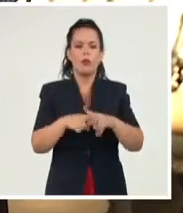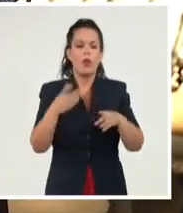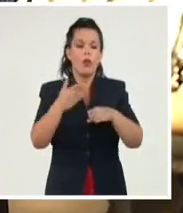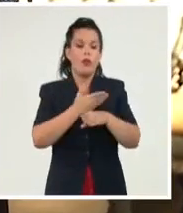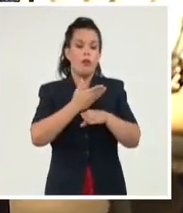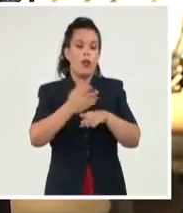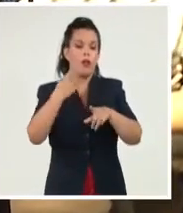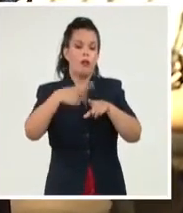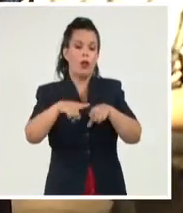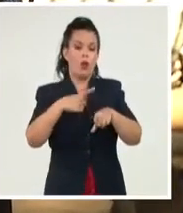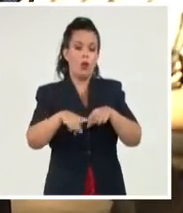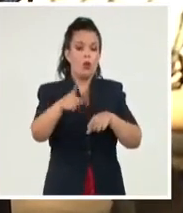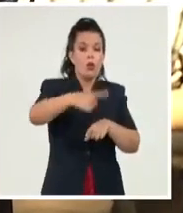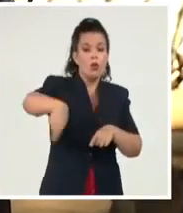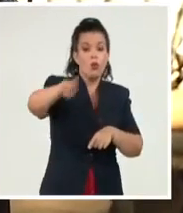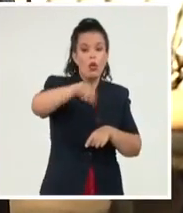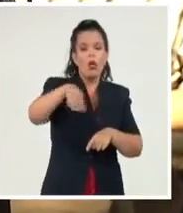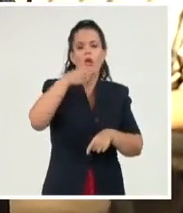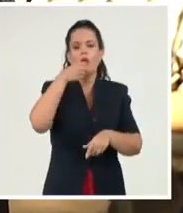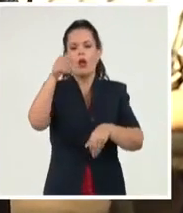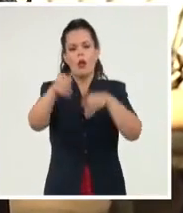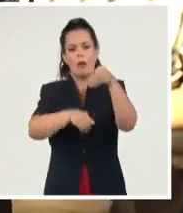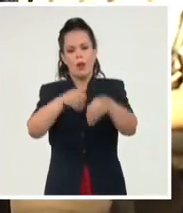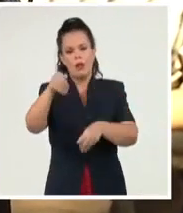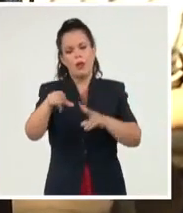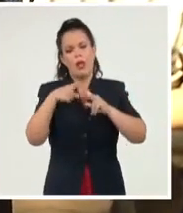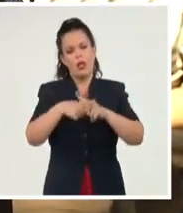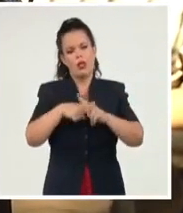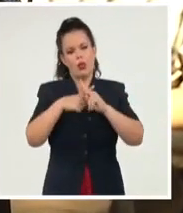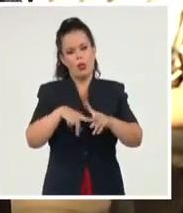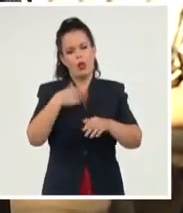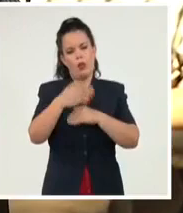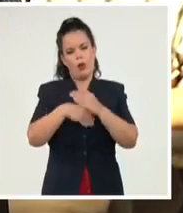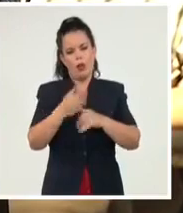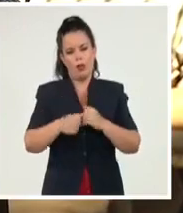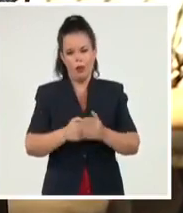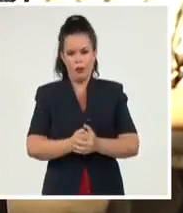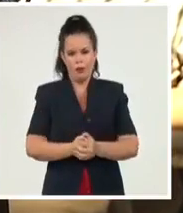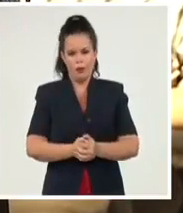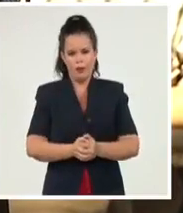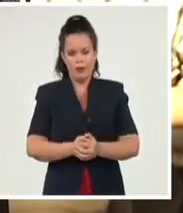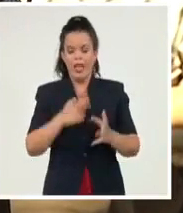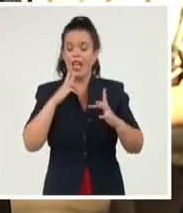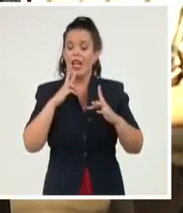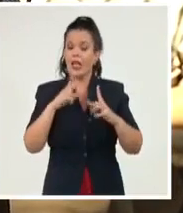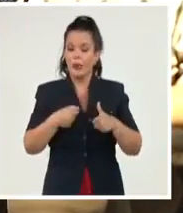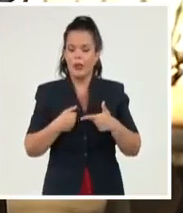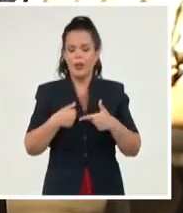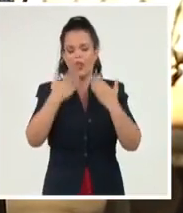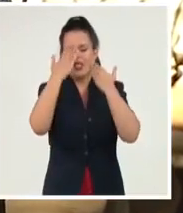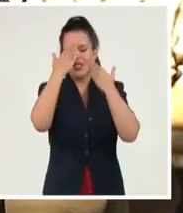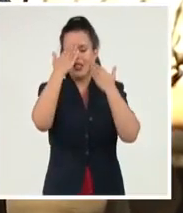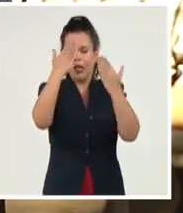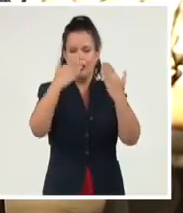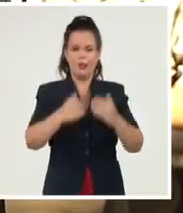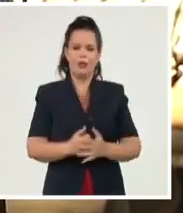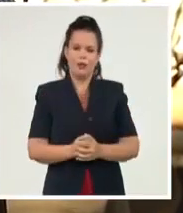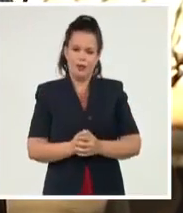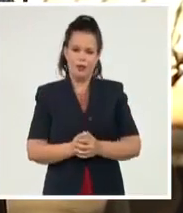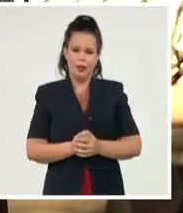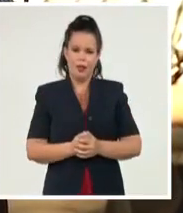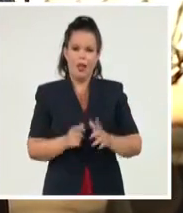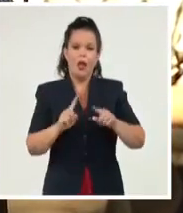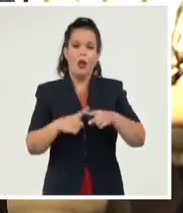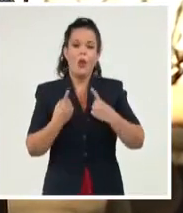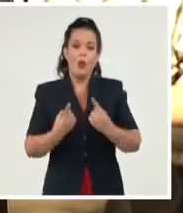ustedes participen resolviendo esos problemáticos. Y una vez más les doy las gracias por el encuentro, por